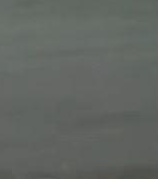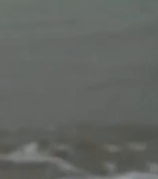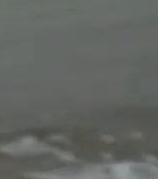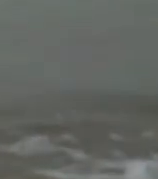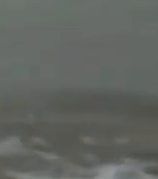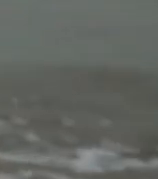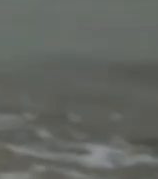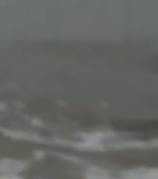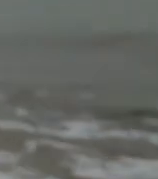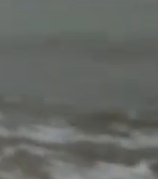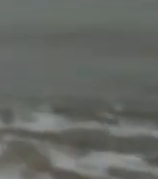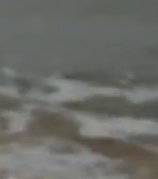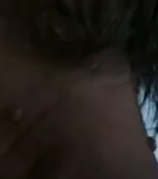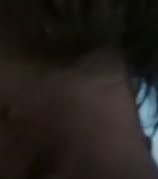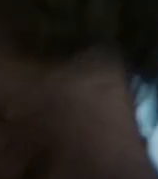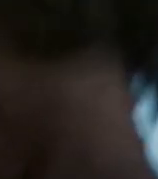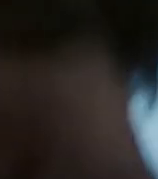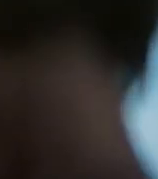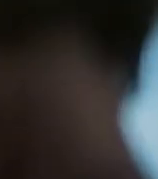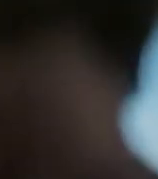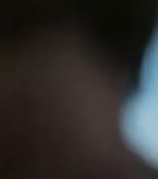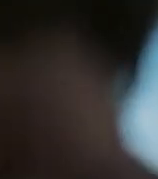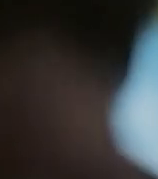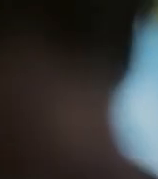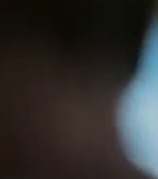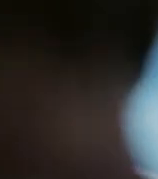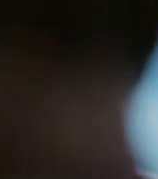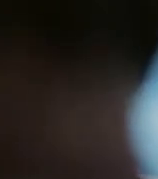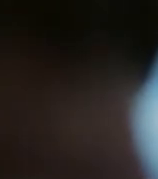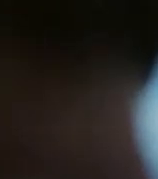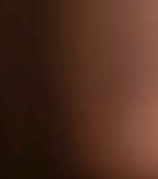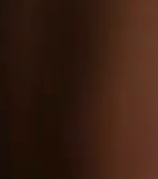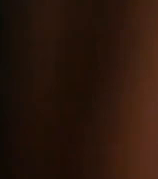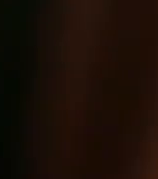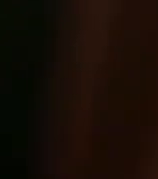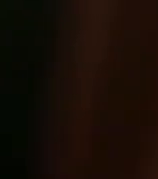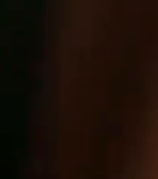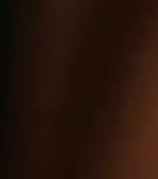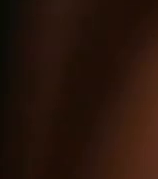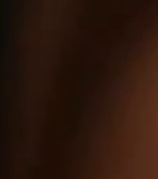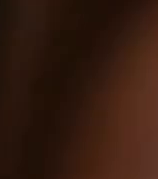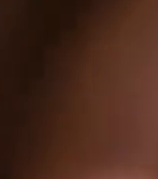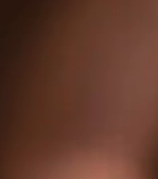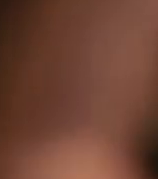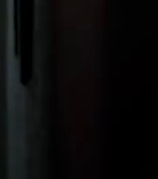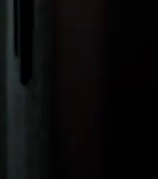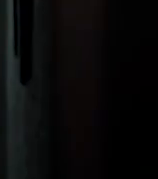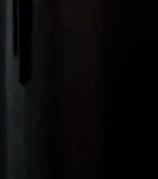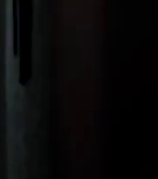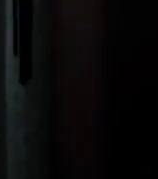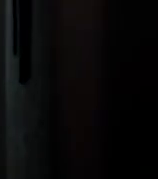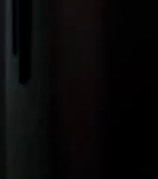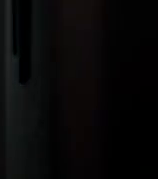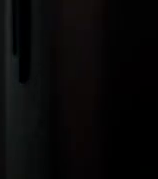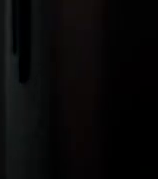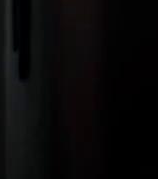Porque a mí me han preguntado muchas veces, ¿y tú no hablaste de estas cosas con tus hijos? Porque tenés una responsabilidad con eso. Vos tenés que transmitir. ¿Quién lo va a transmitir si